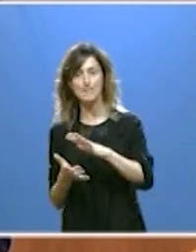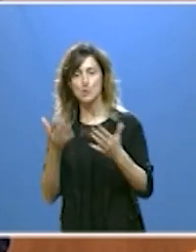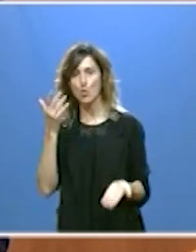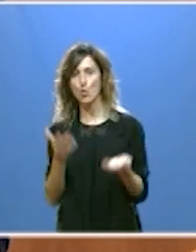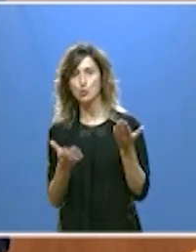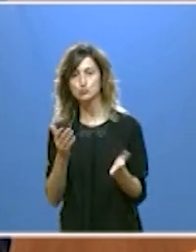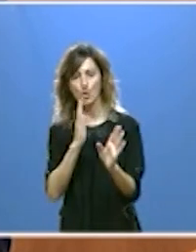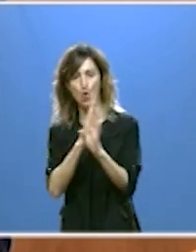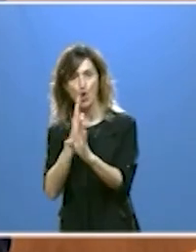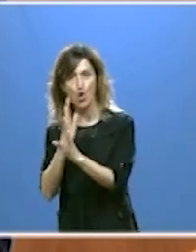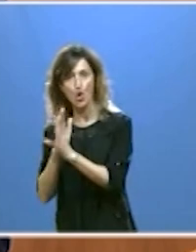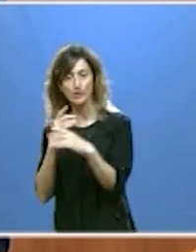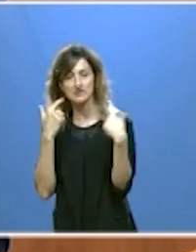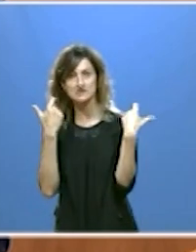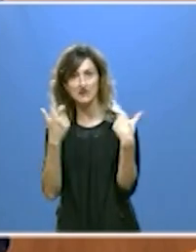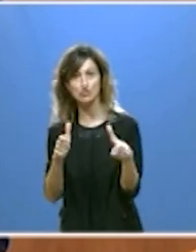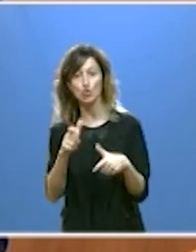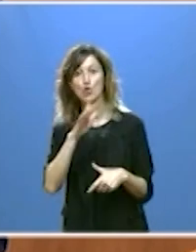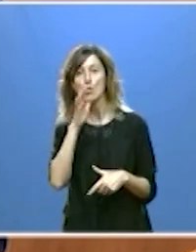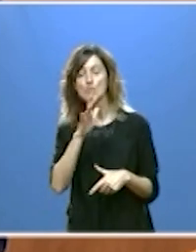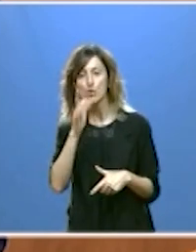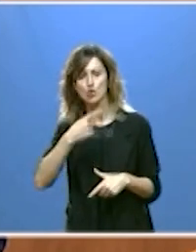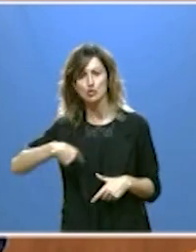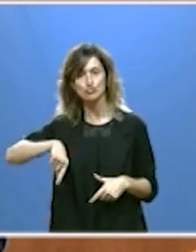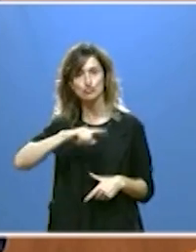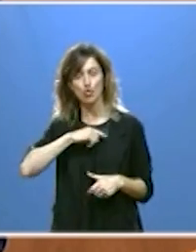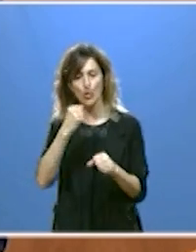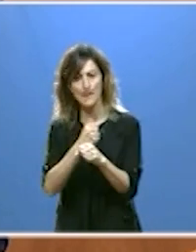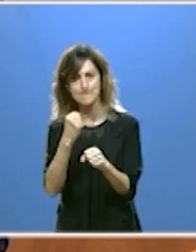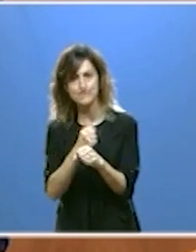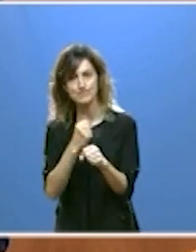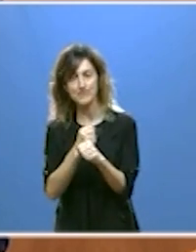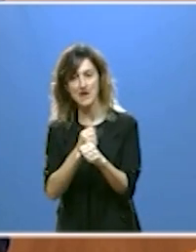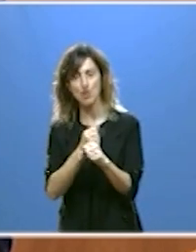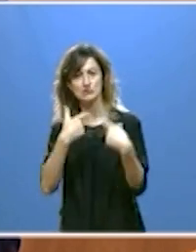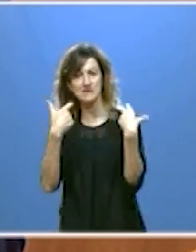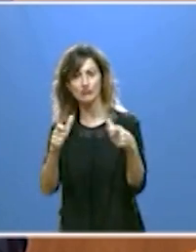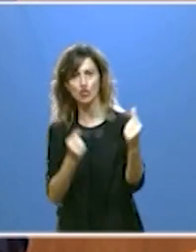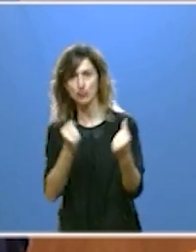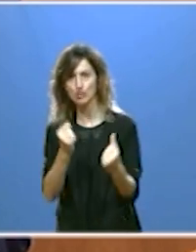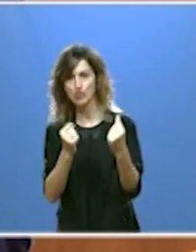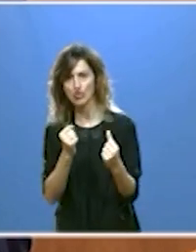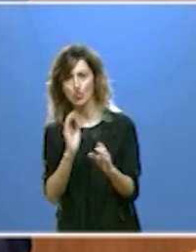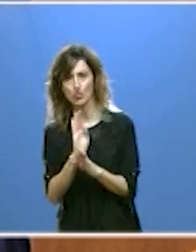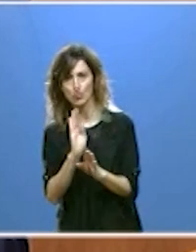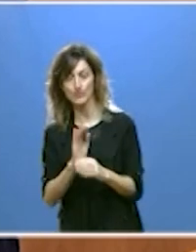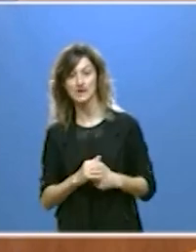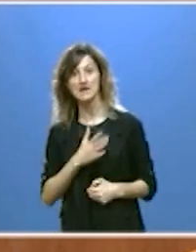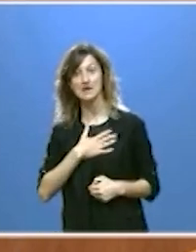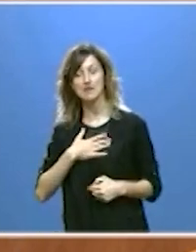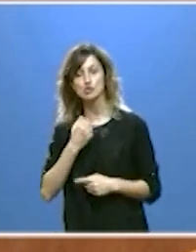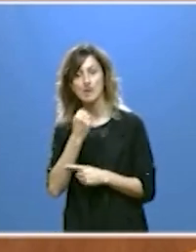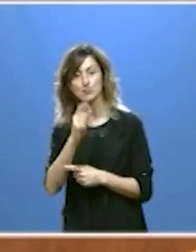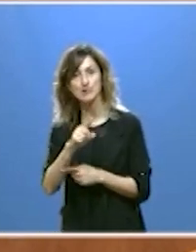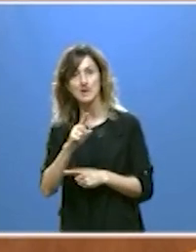ordenada en este sector porque nos jugamos mucho empleo en el sector de la automoción queremos reforzar también